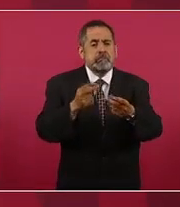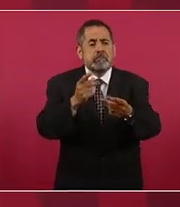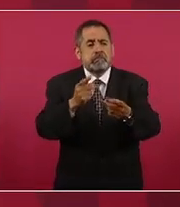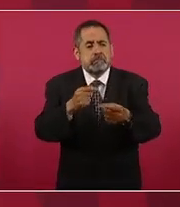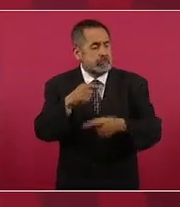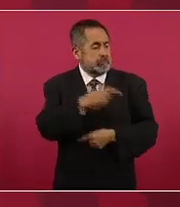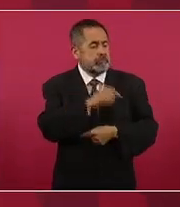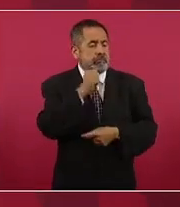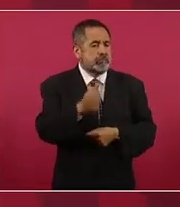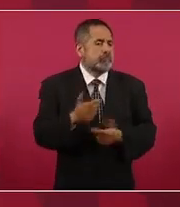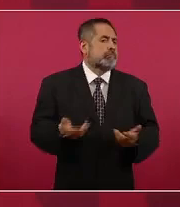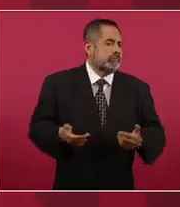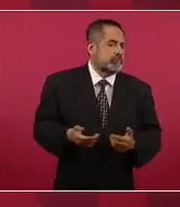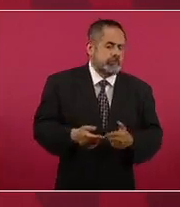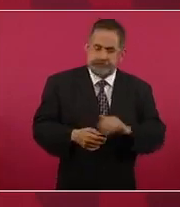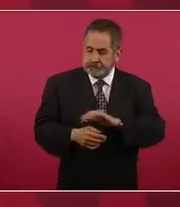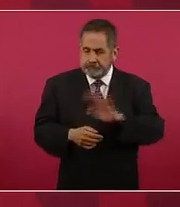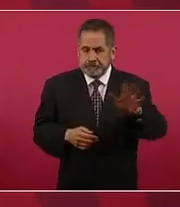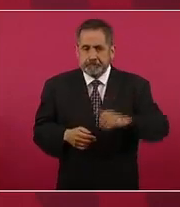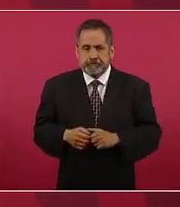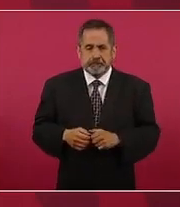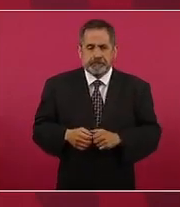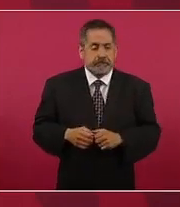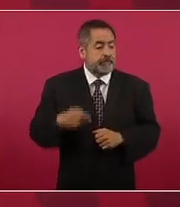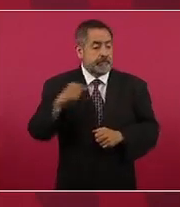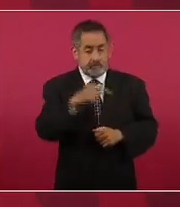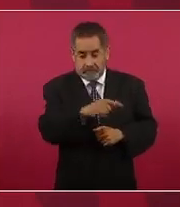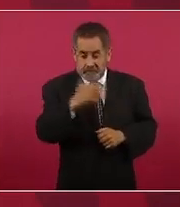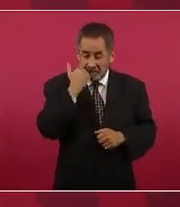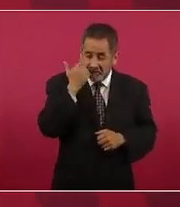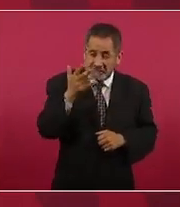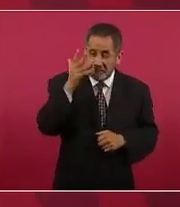entonces ¿qué quiere un García Luna